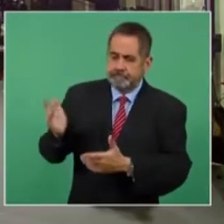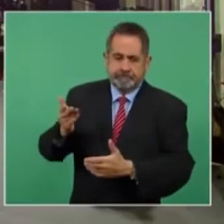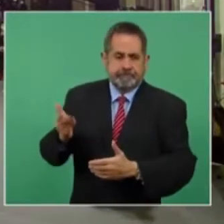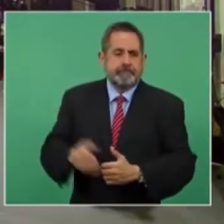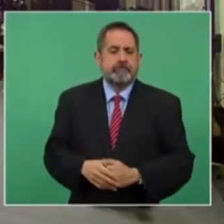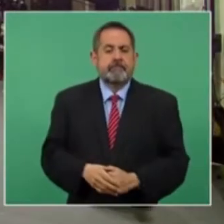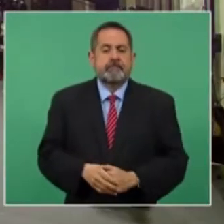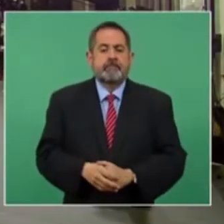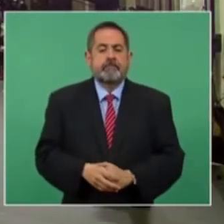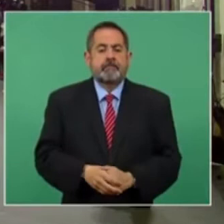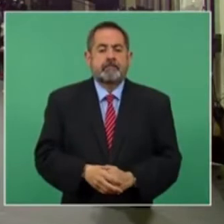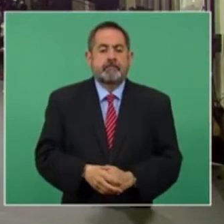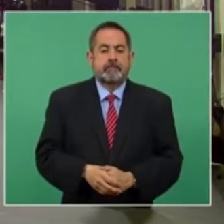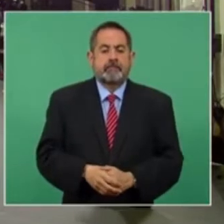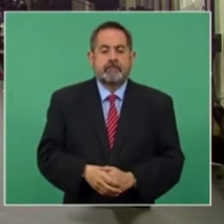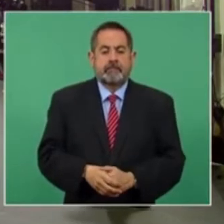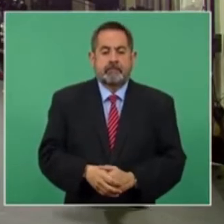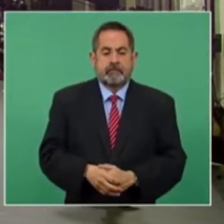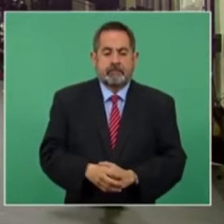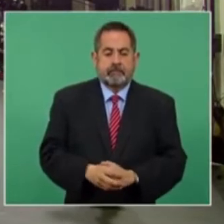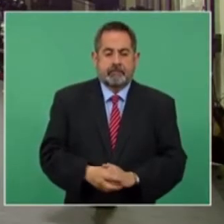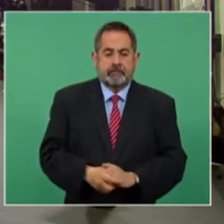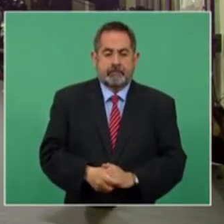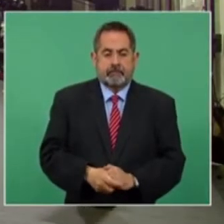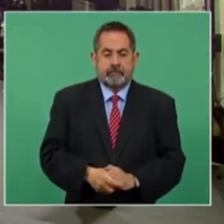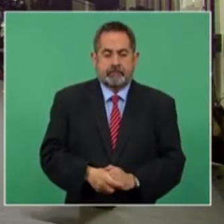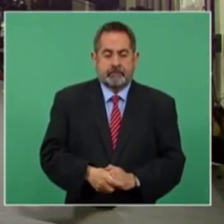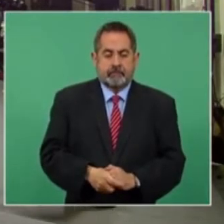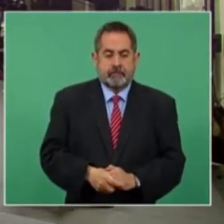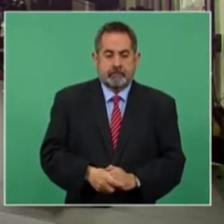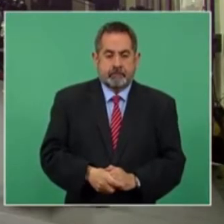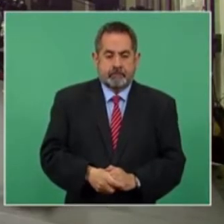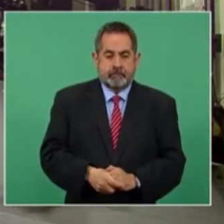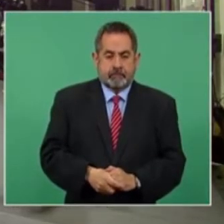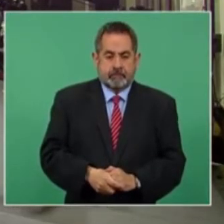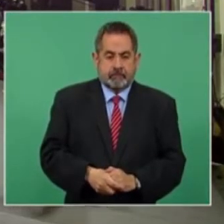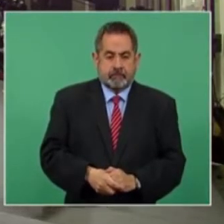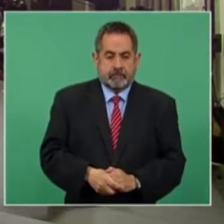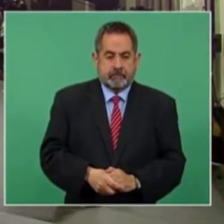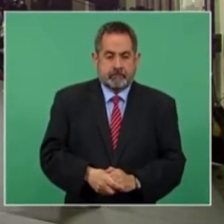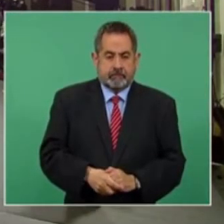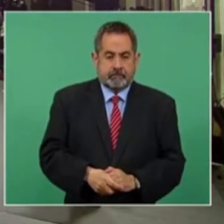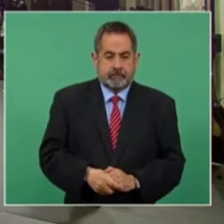presidente. No hay...